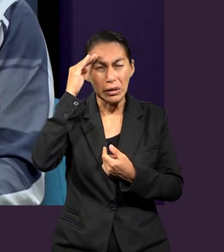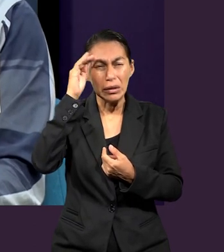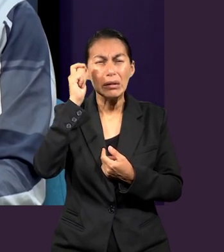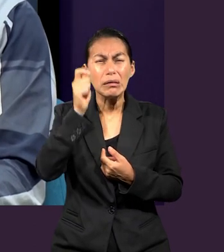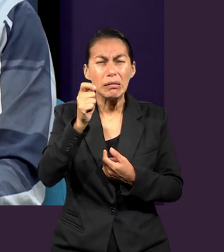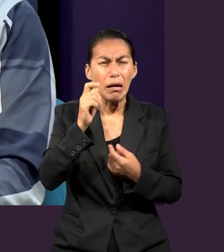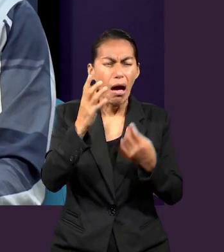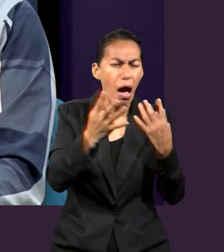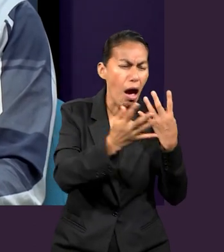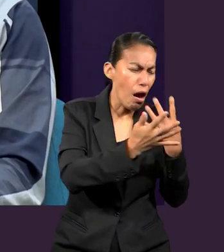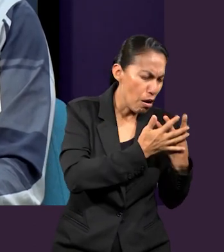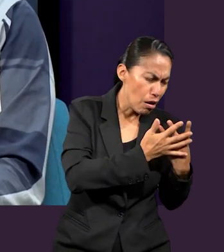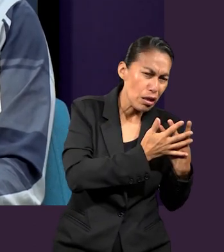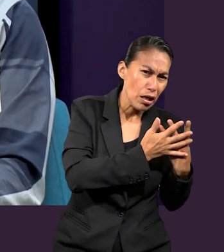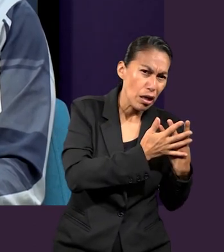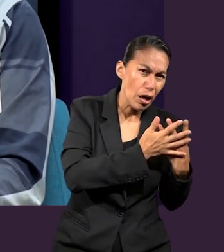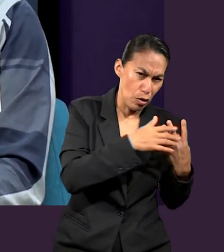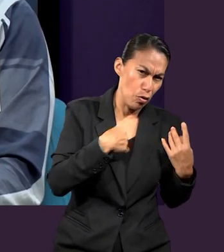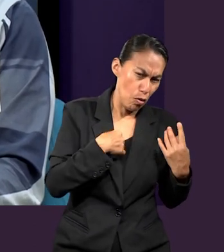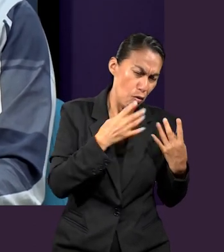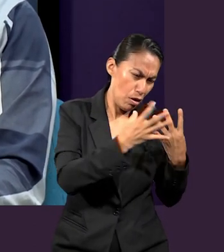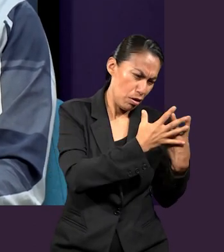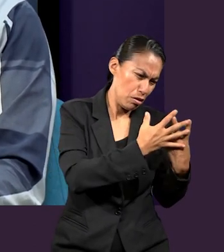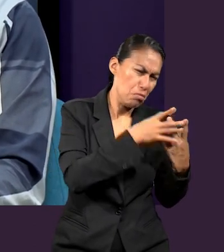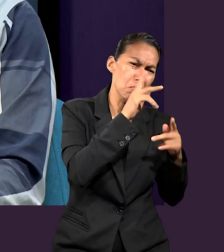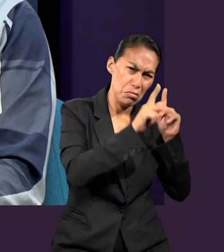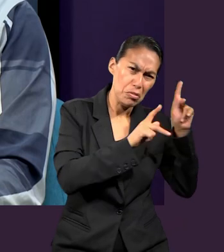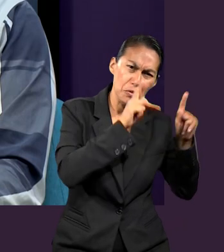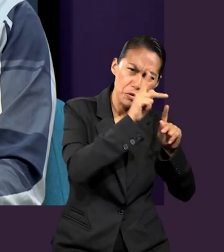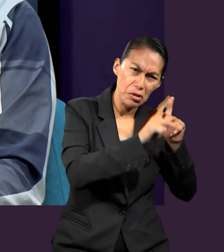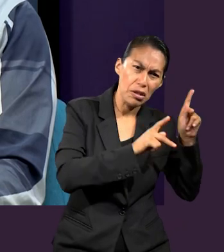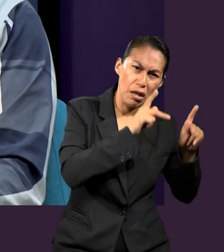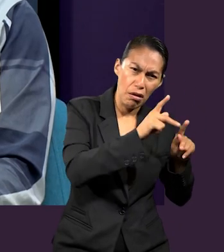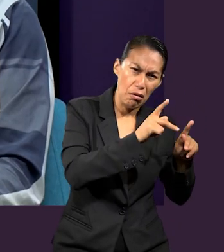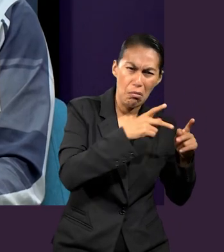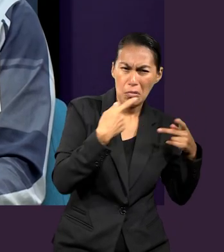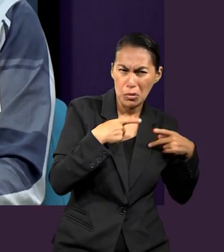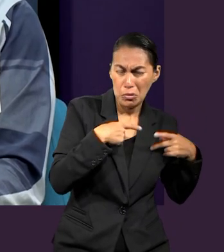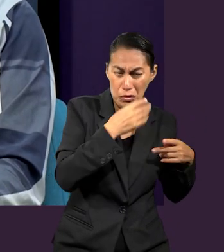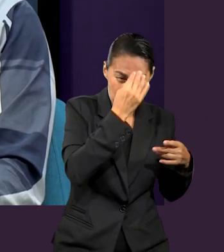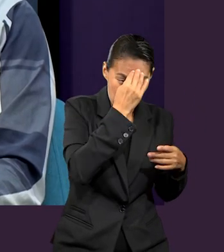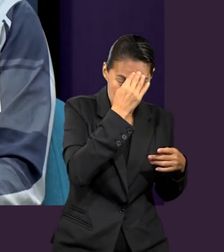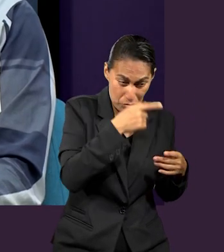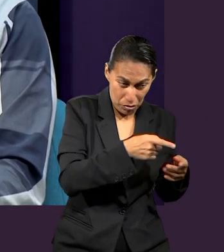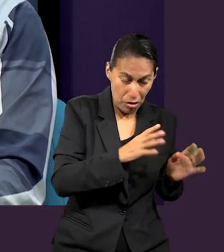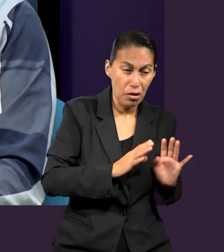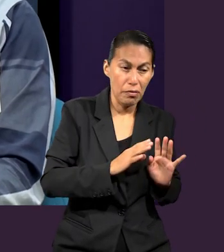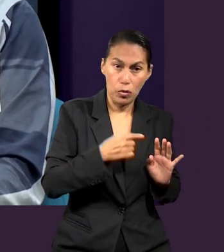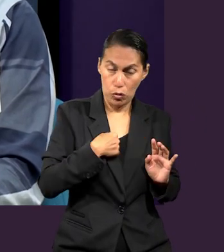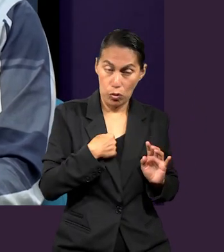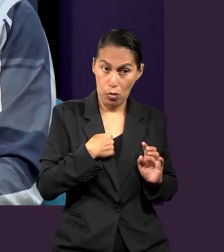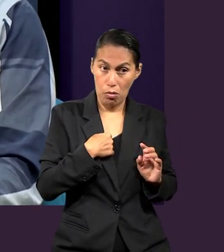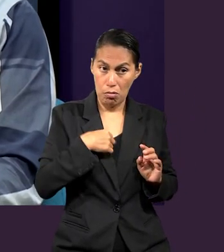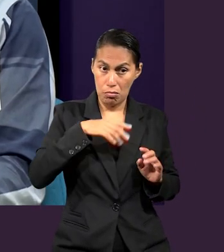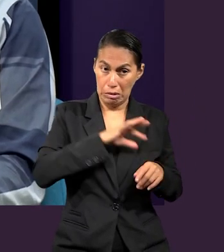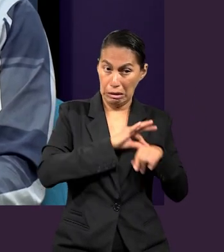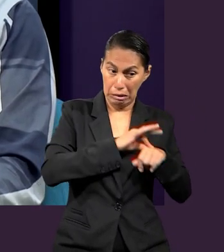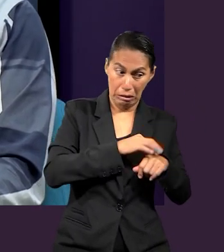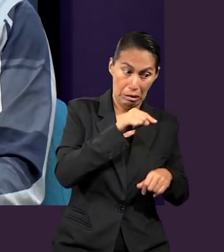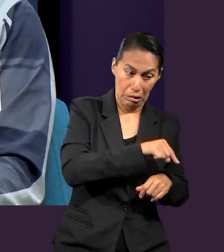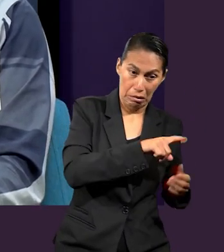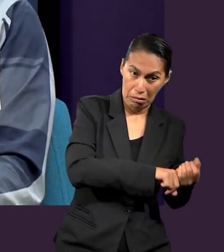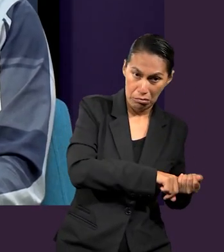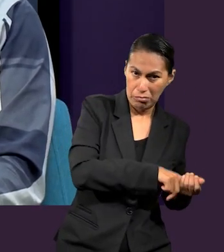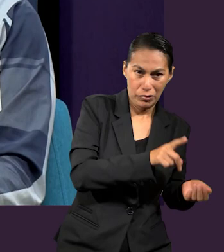preso. He visitado algunas cárceles porque conocidos, ¿no? No he estado ahí. Y pues las